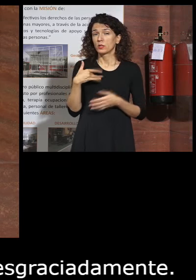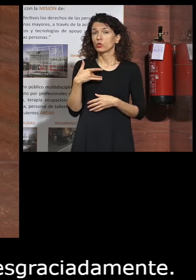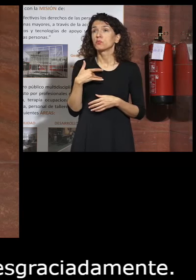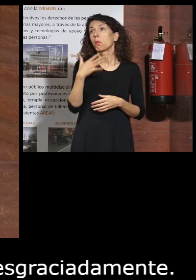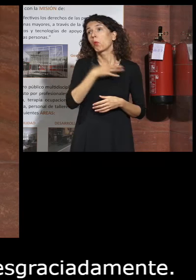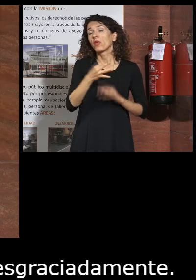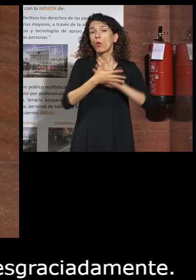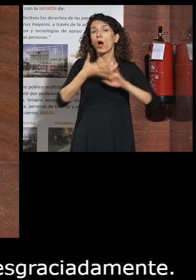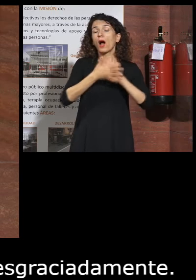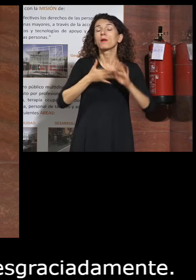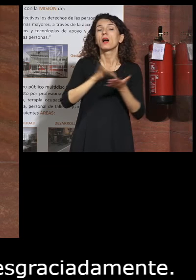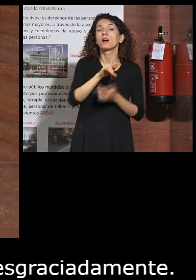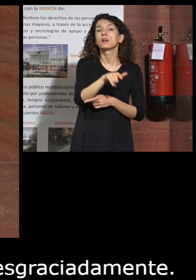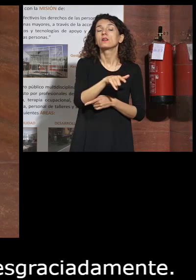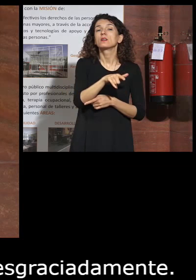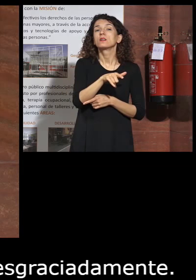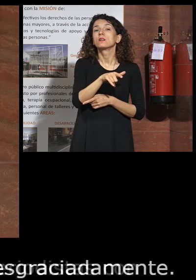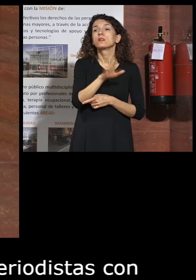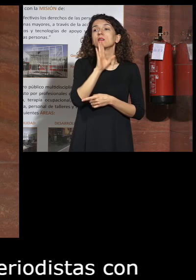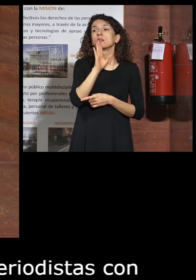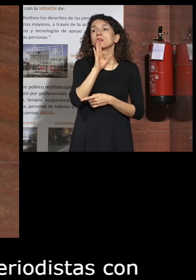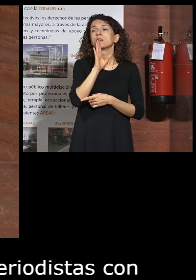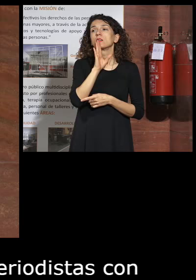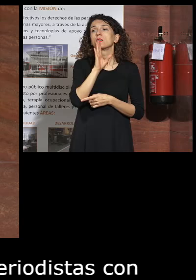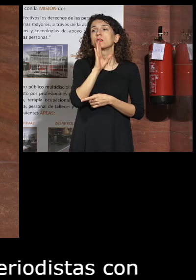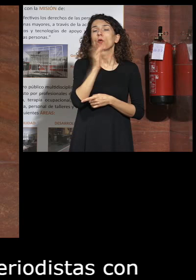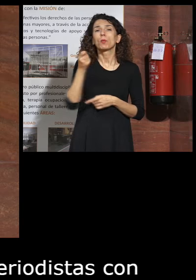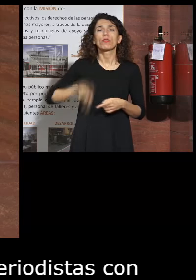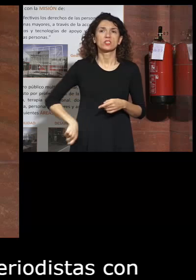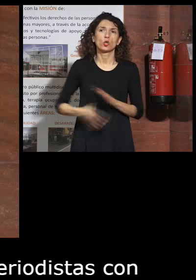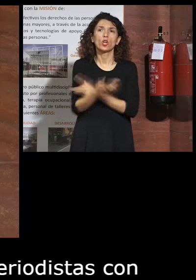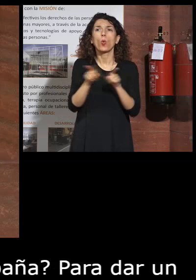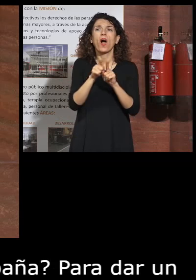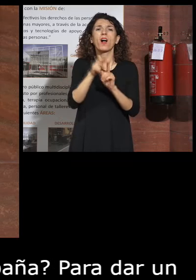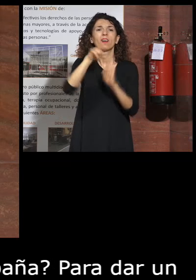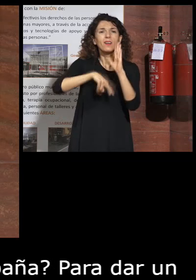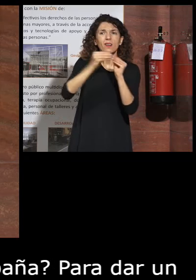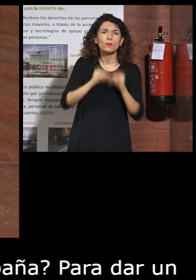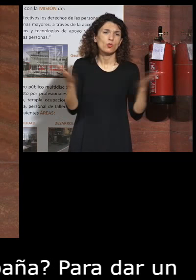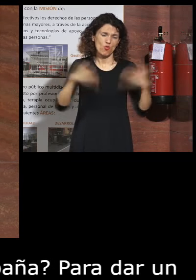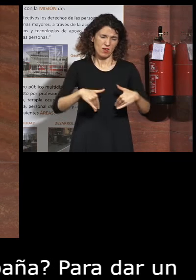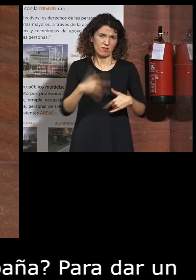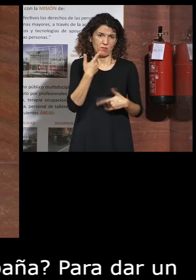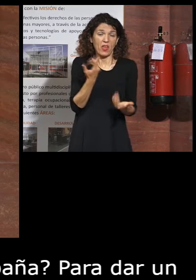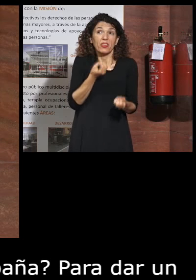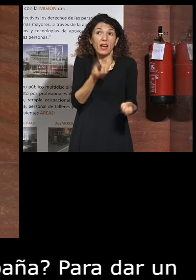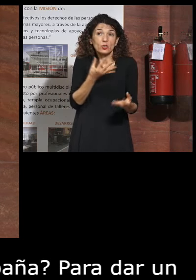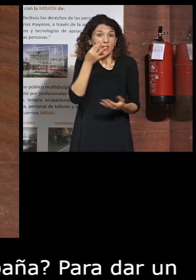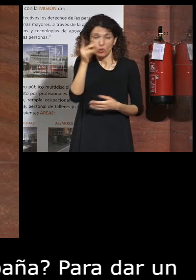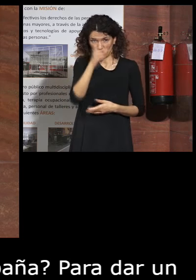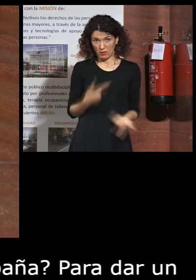podemos ser en torno porque tampoco está es una profesión que no está muy regulada entonces es difícil tener datos pero